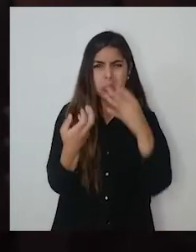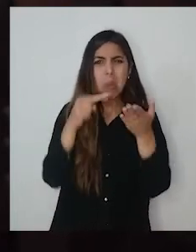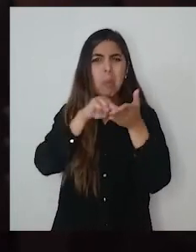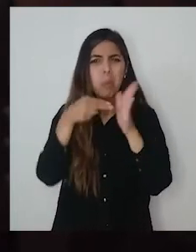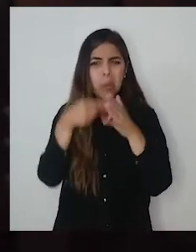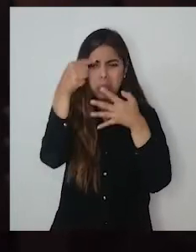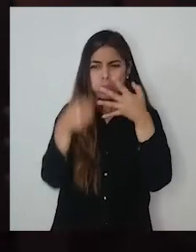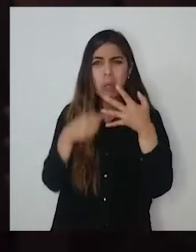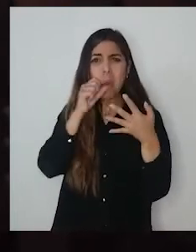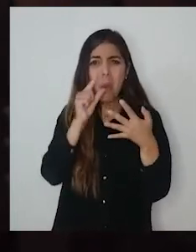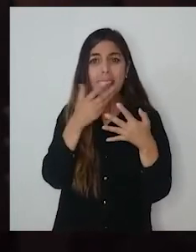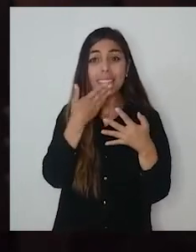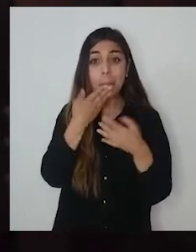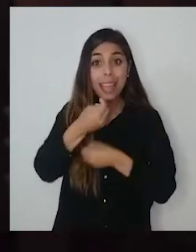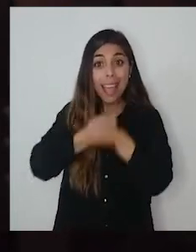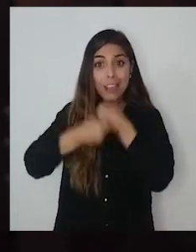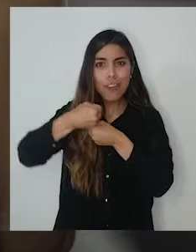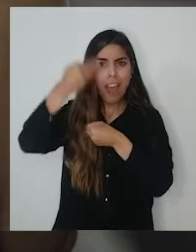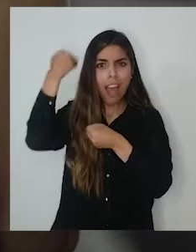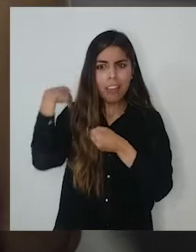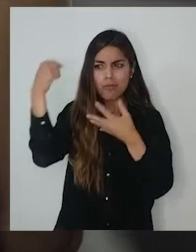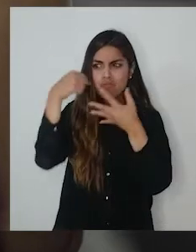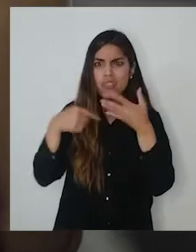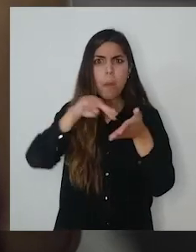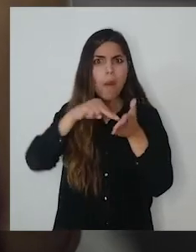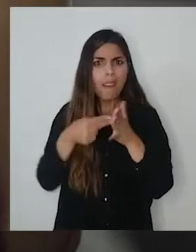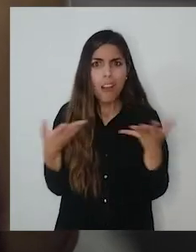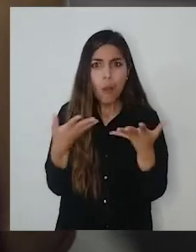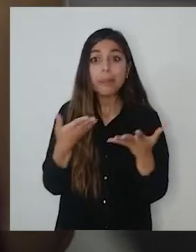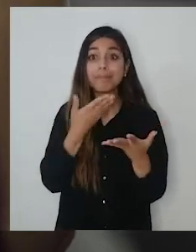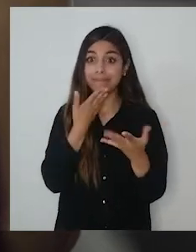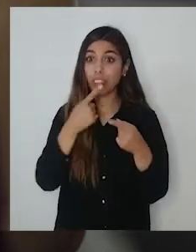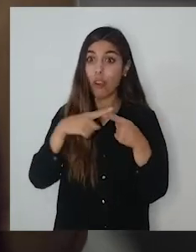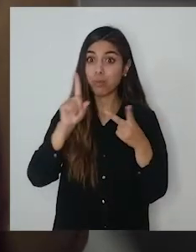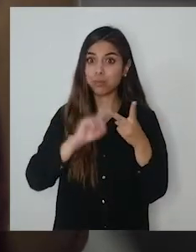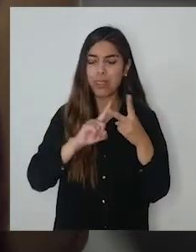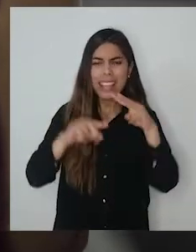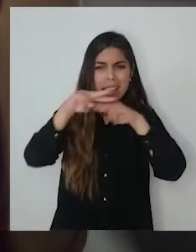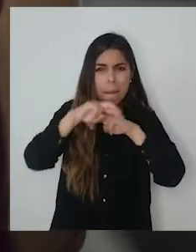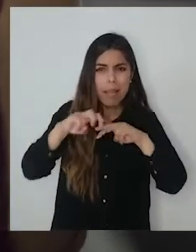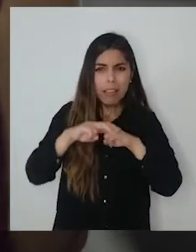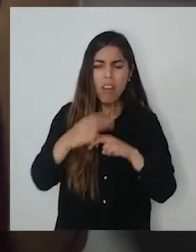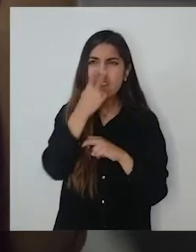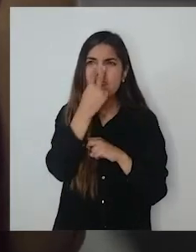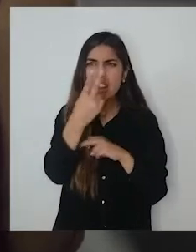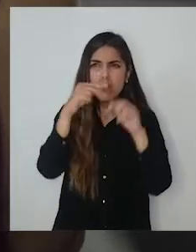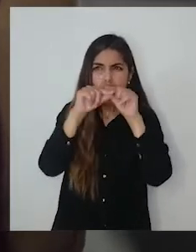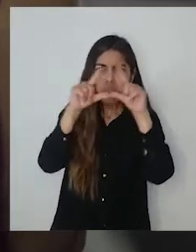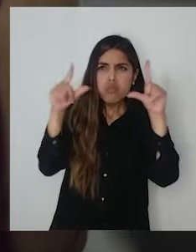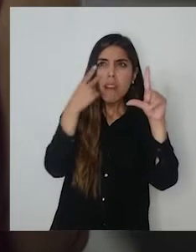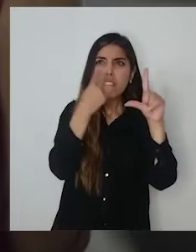mural y así también el daño en los años anteriores. Se hizo una investigación histórica y estética del mural.